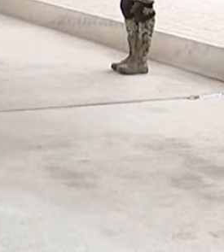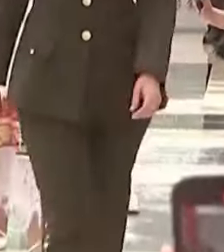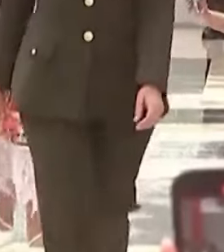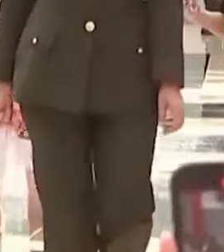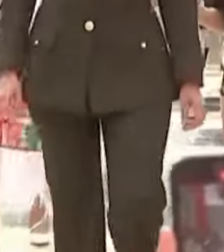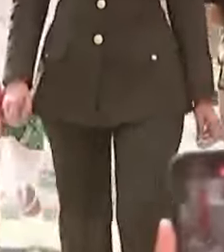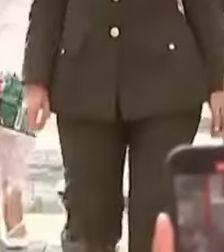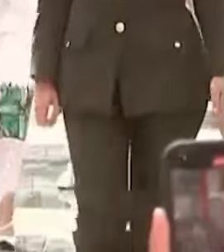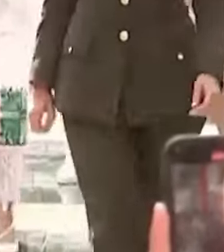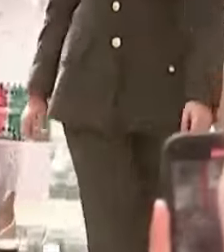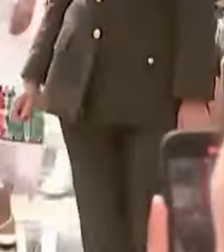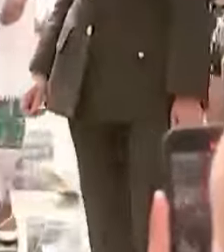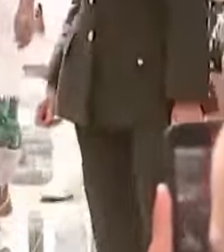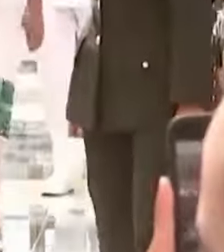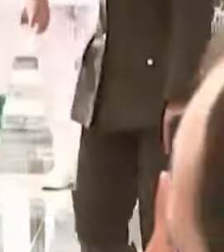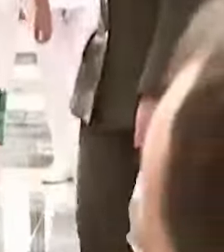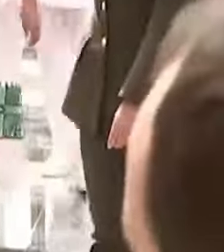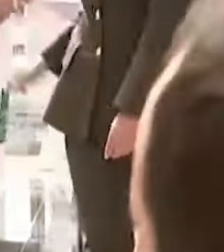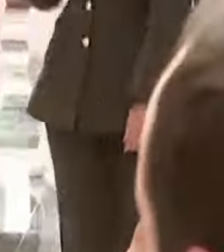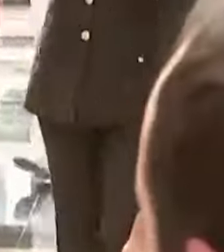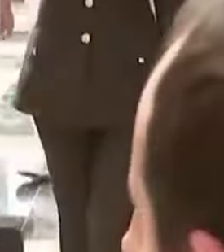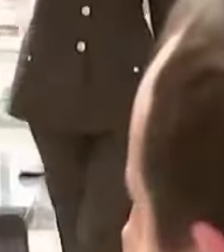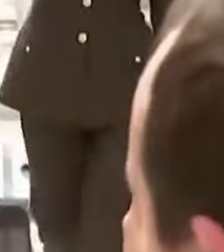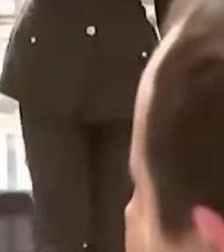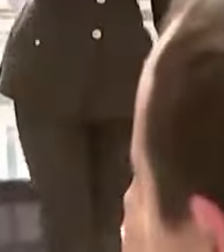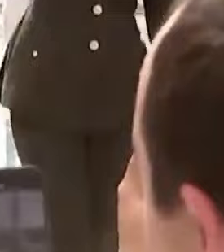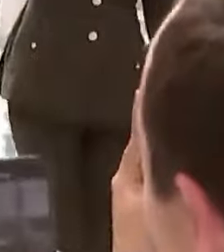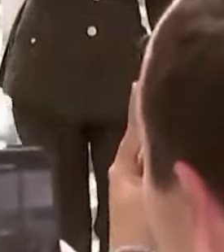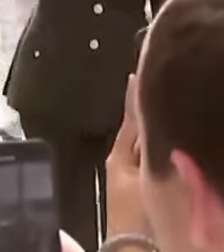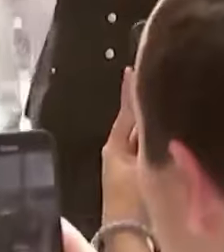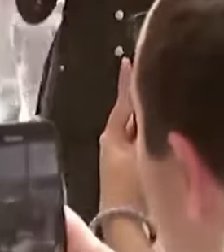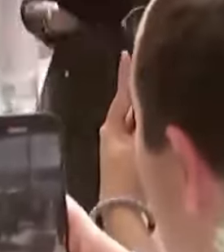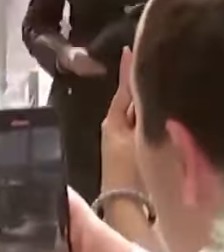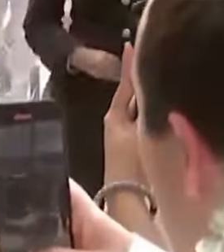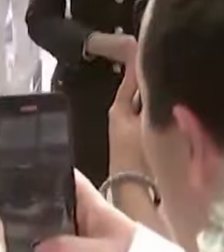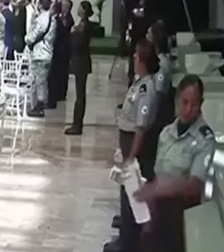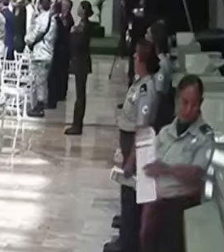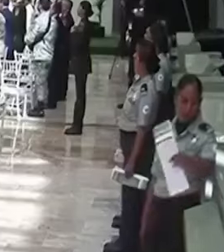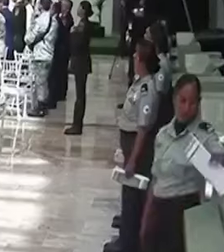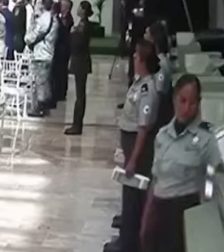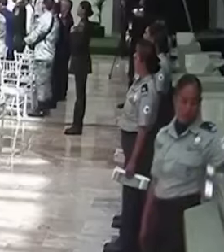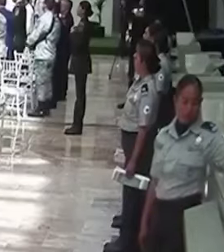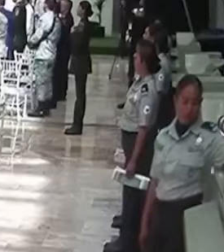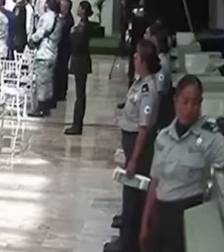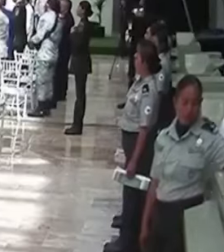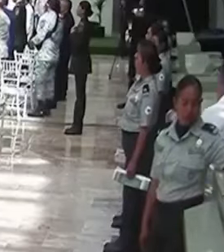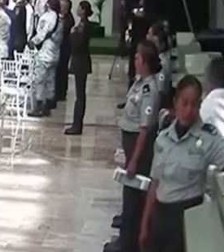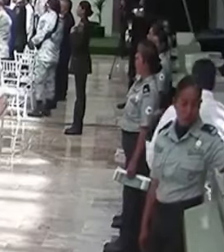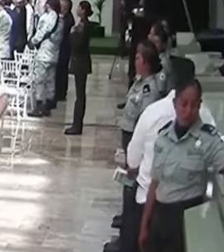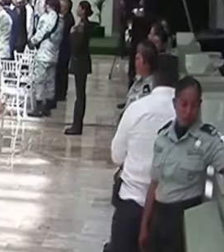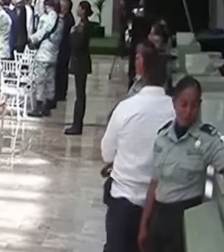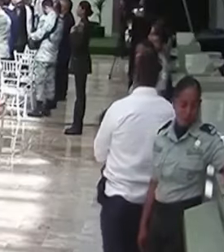and ruling party candidate, Claudia Sheinbaum, still has doubled the support of her main opposition libel and the firm backing of López Obrador.